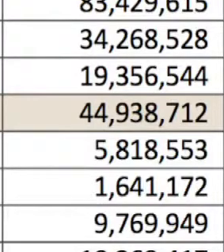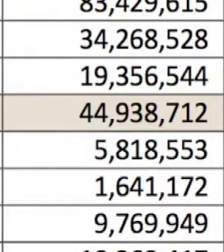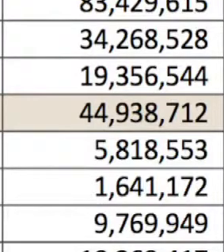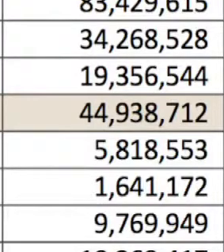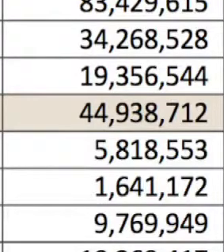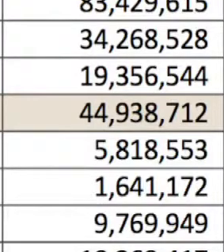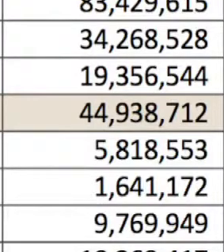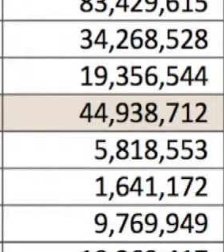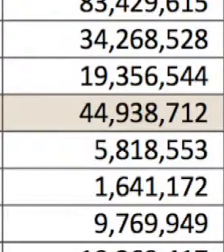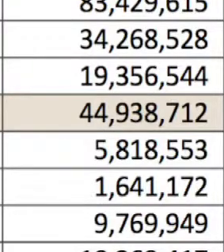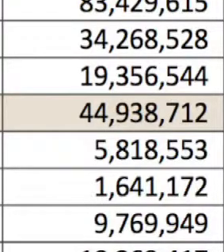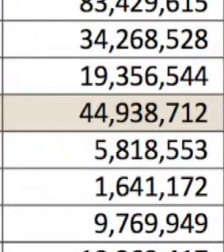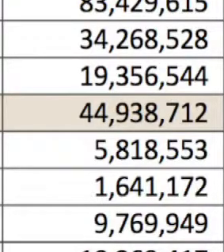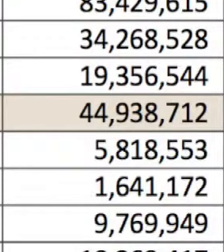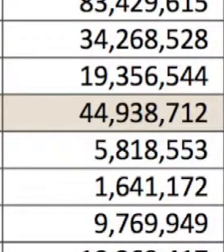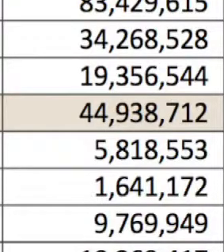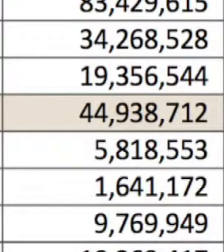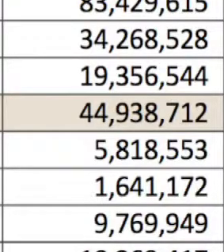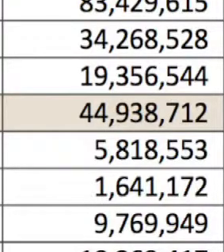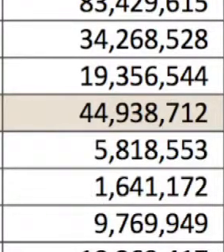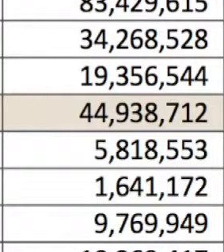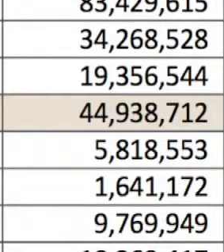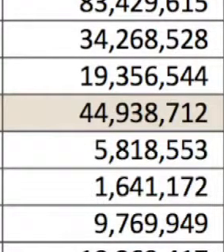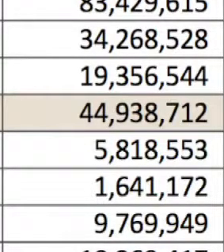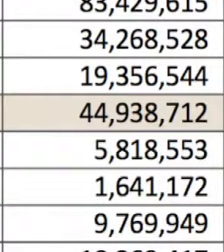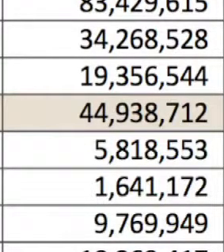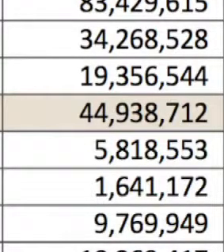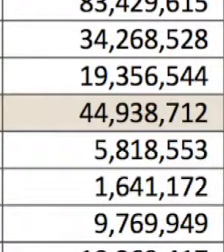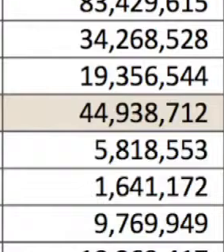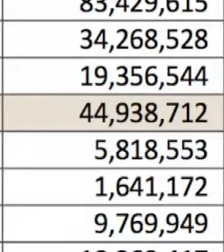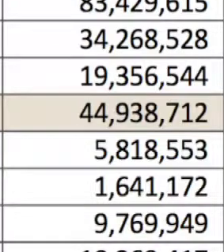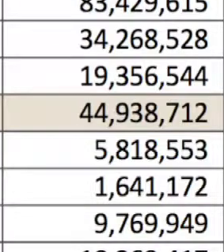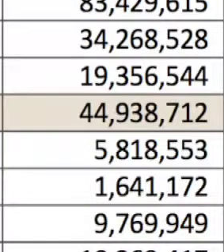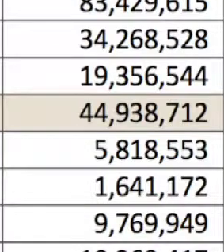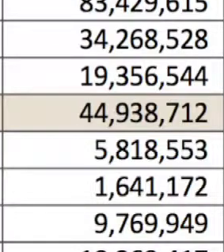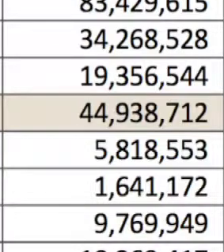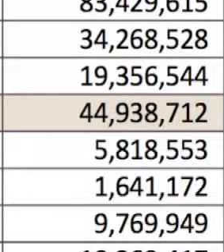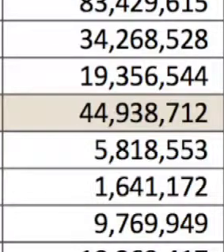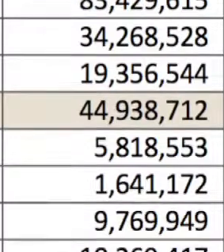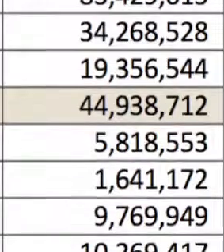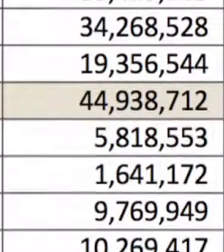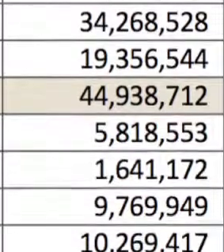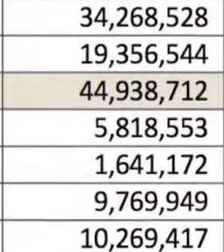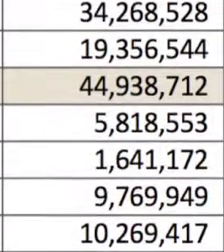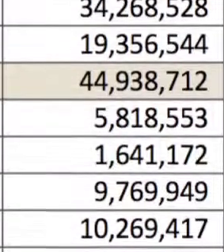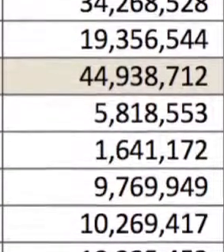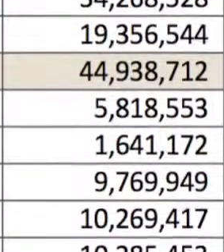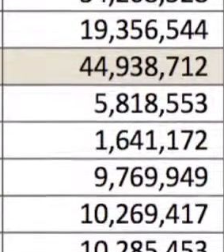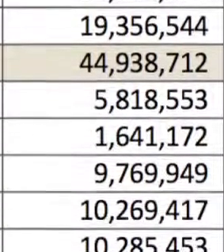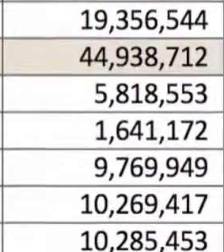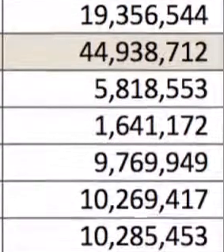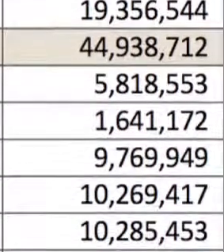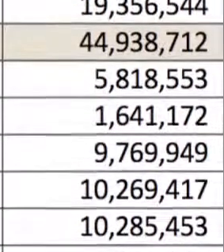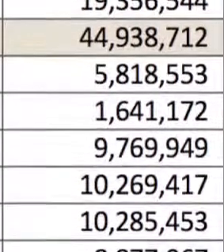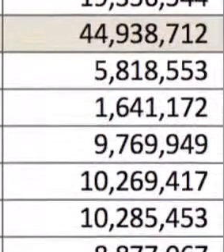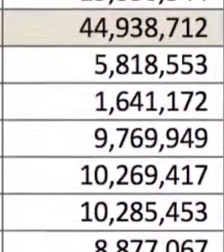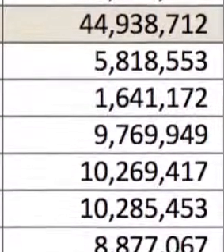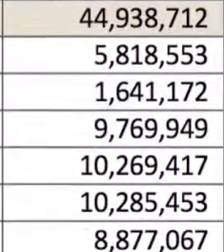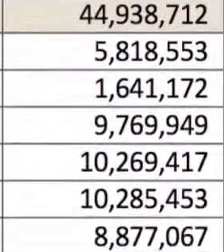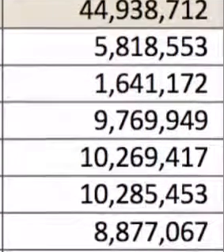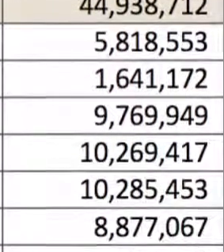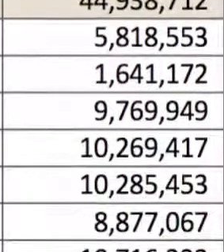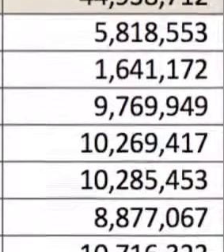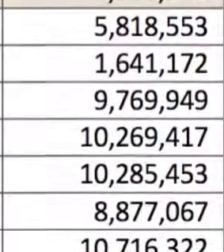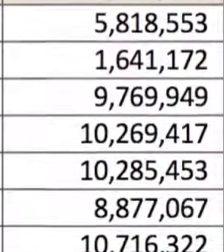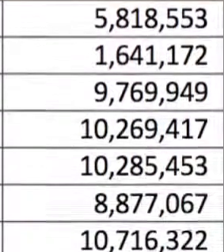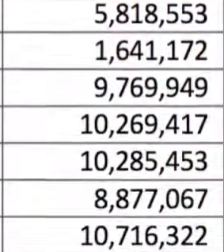tienen ciento sesenta y seis mil este y a ver córrela más para